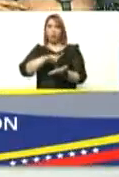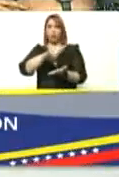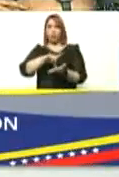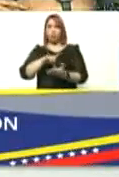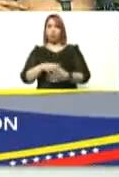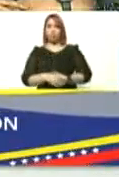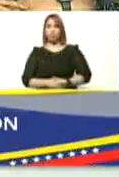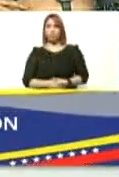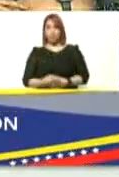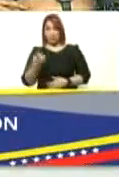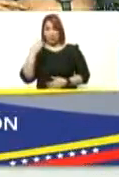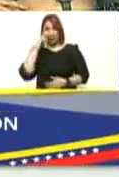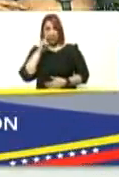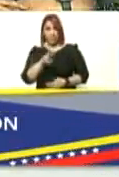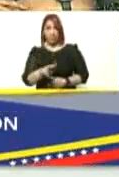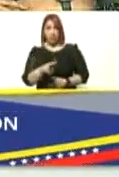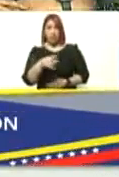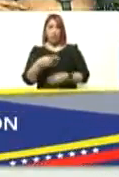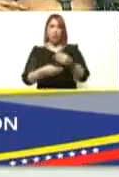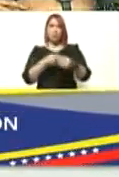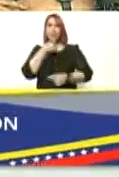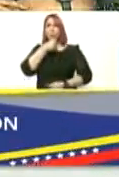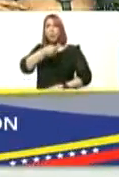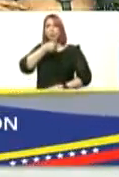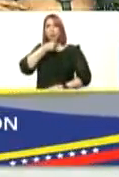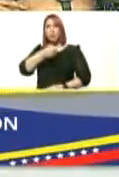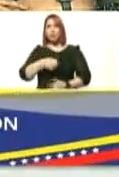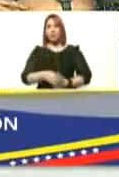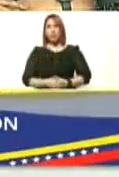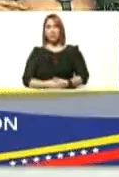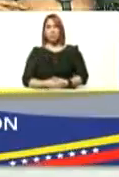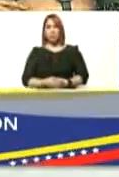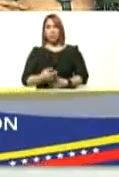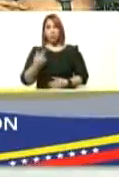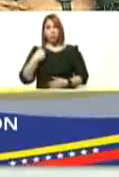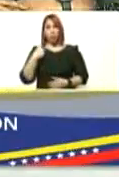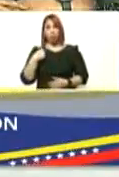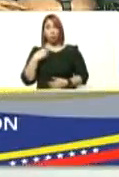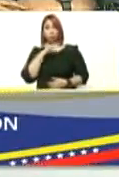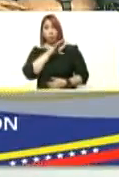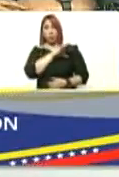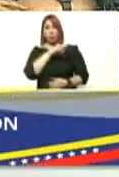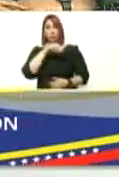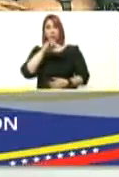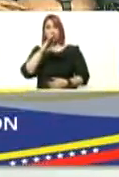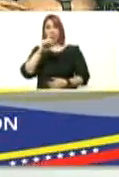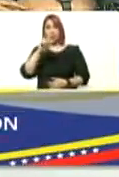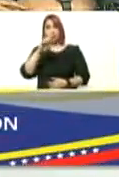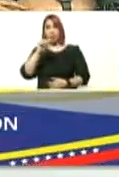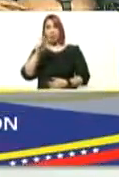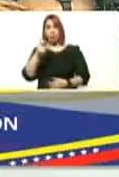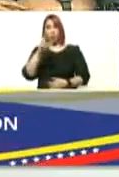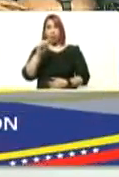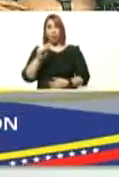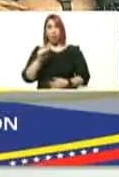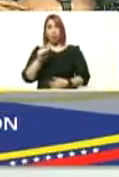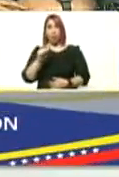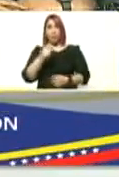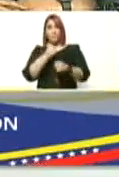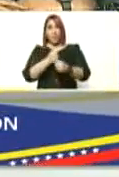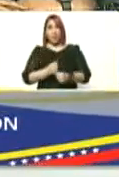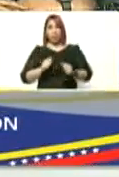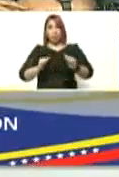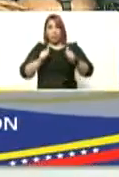ayer vi que te estaban haciendo una entrevista yo estaba en Nicaragua estaba esperando que iniciara el acto